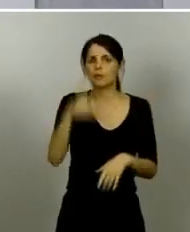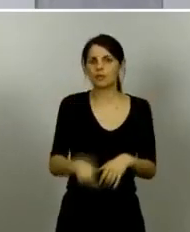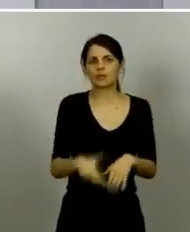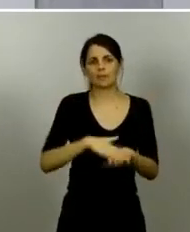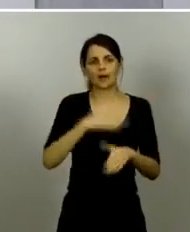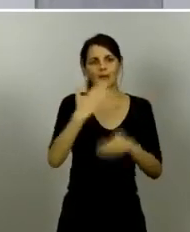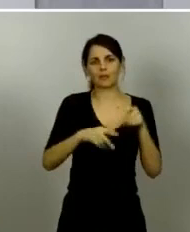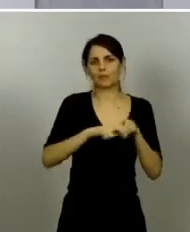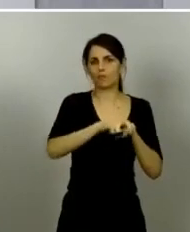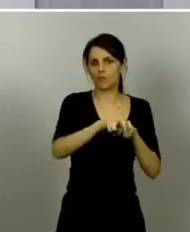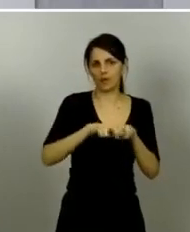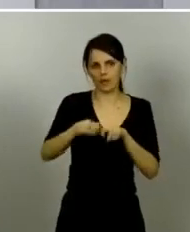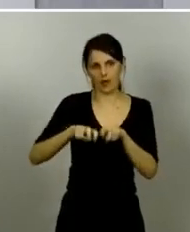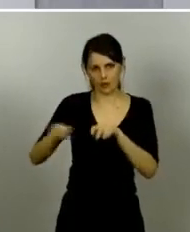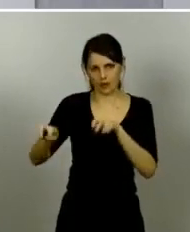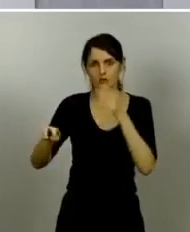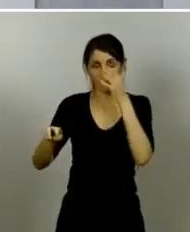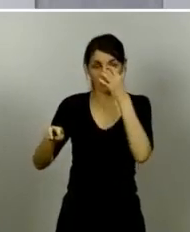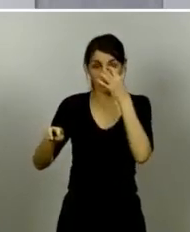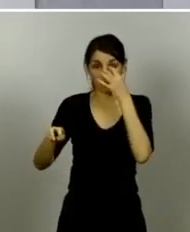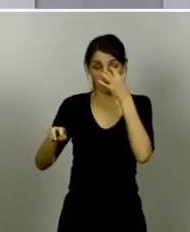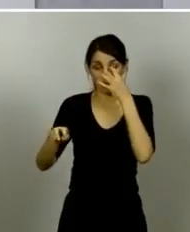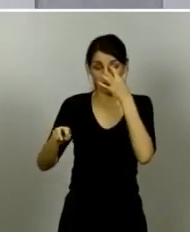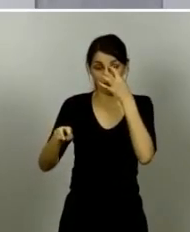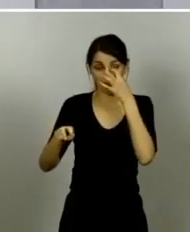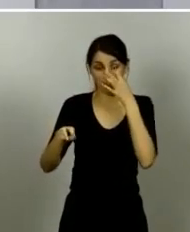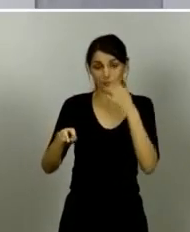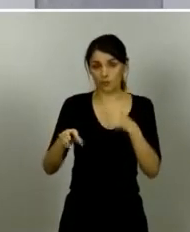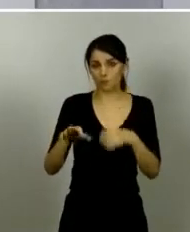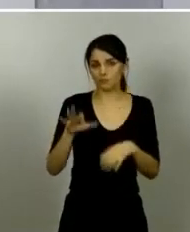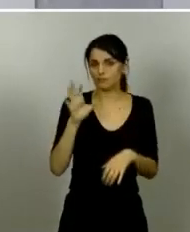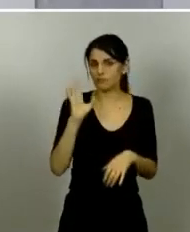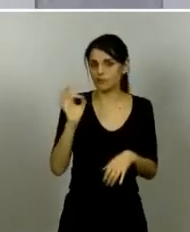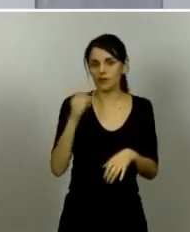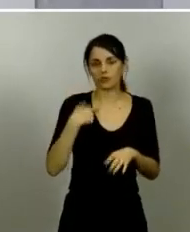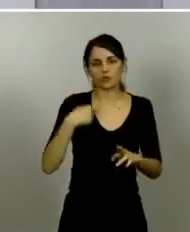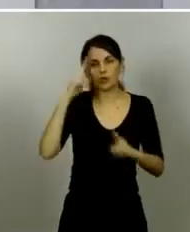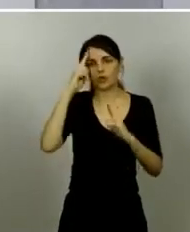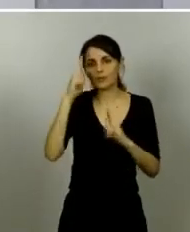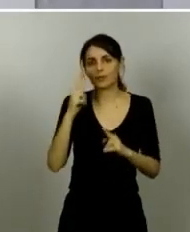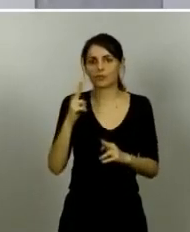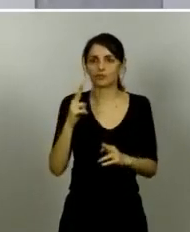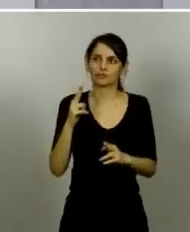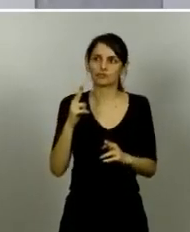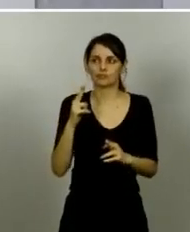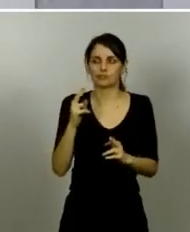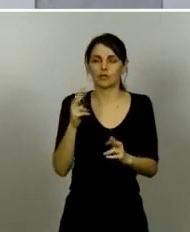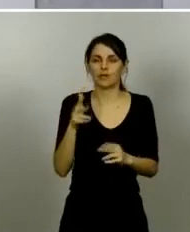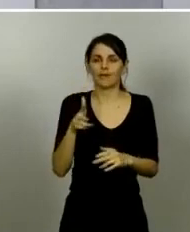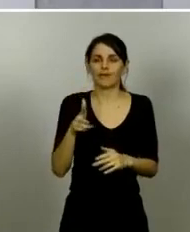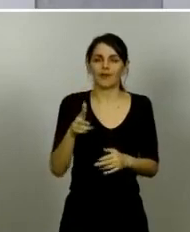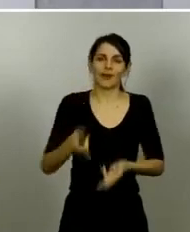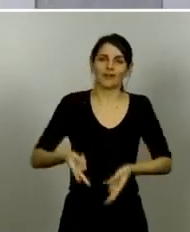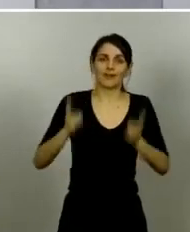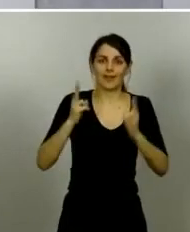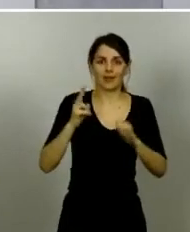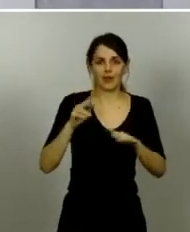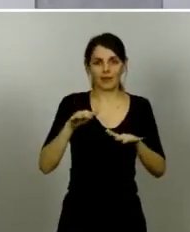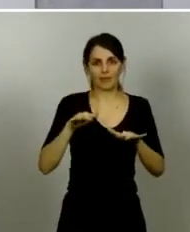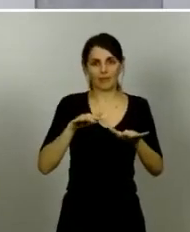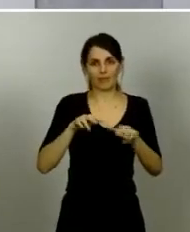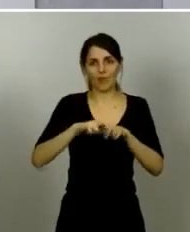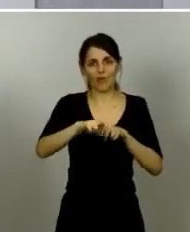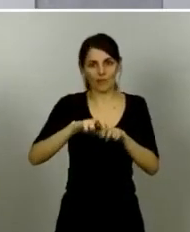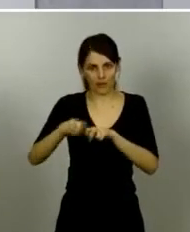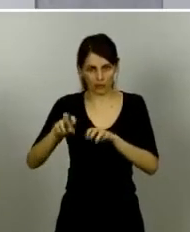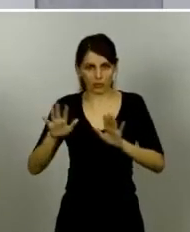incidiendo sobre un derecho fundamental cuál es la libertad de movimiento pero ha sido una herramienta fundamental en nuestro país y en todos el decretar